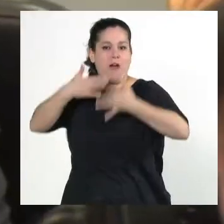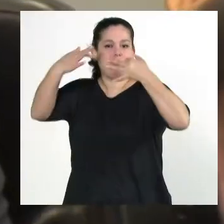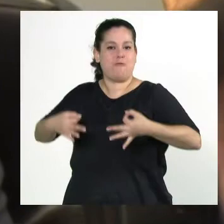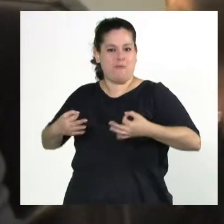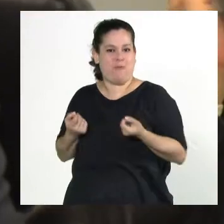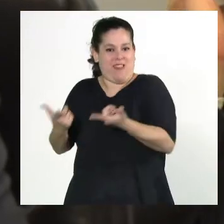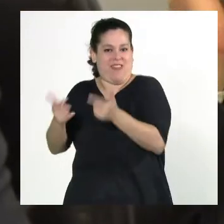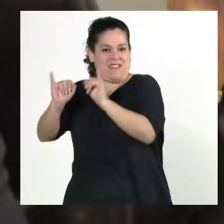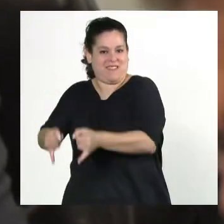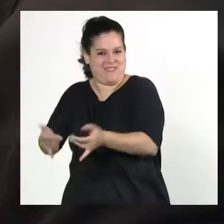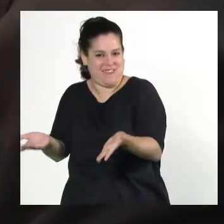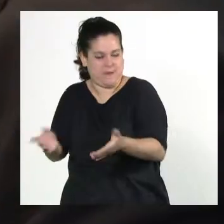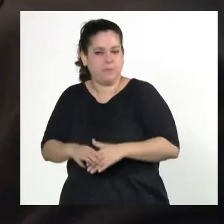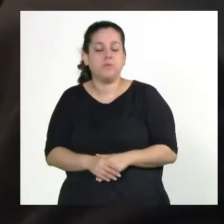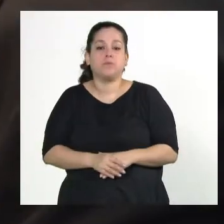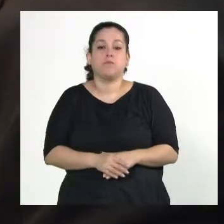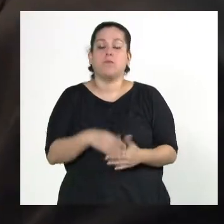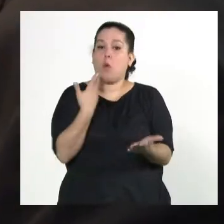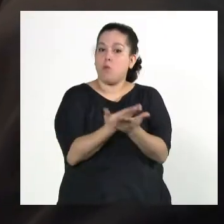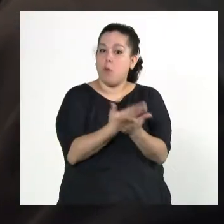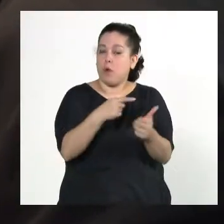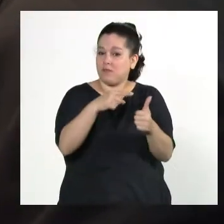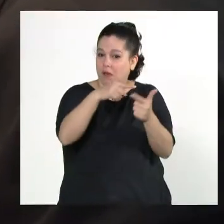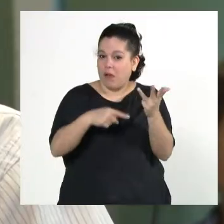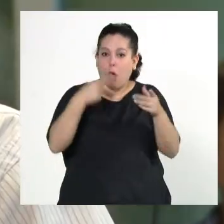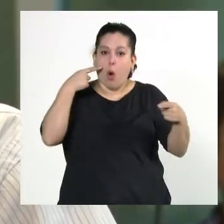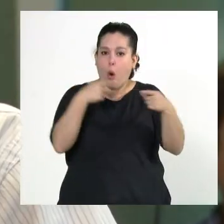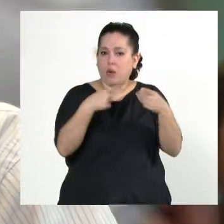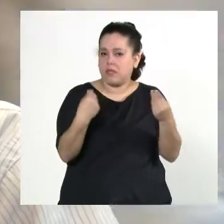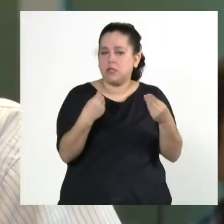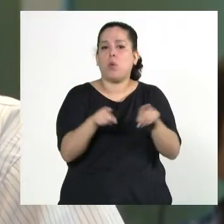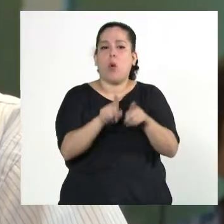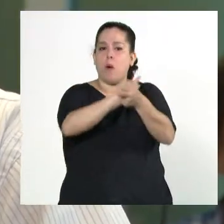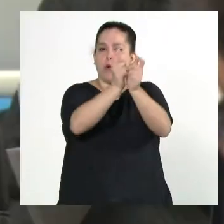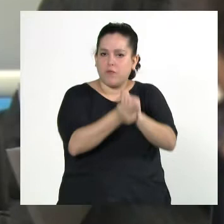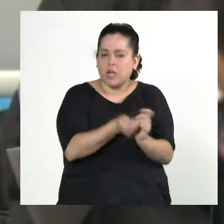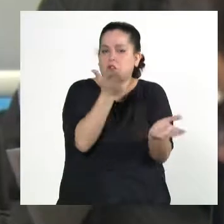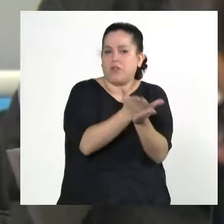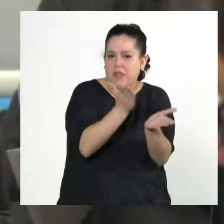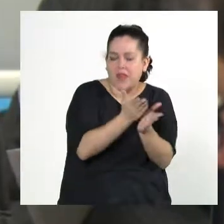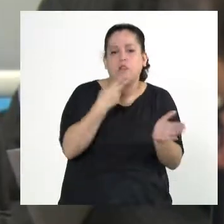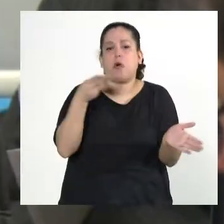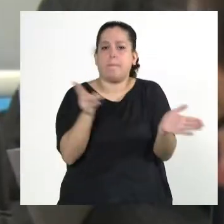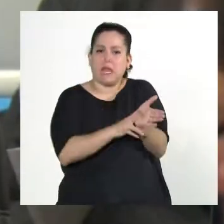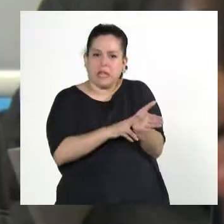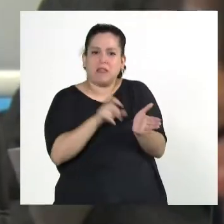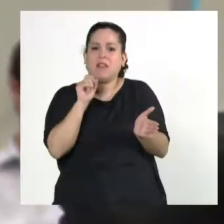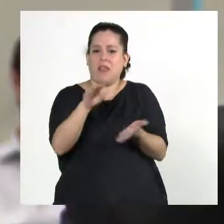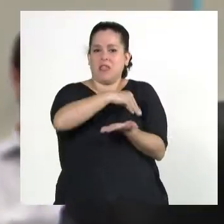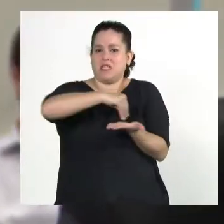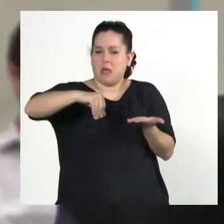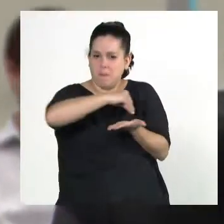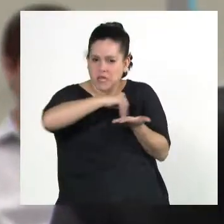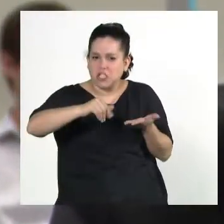Entre los principales objetivos de la propuesta, se encuentra la unificación de todos los derechos y patentes que haya sobre una simiente, el